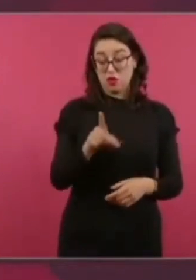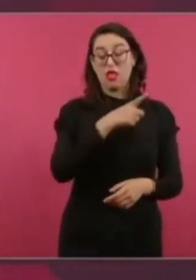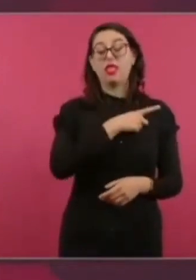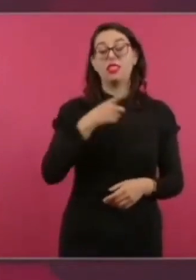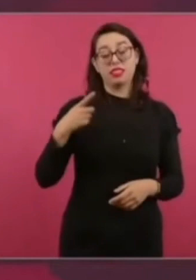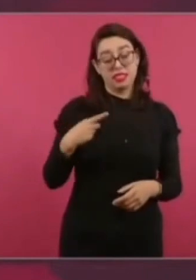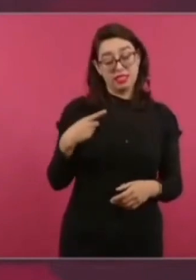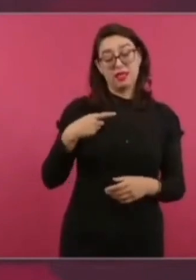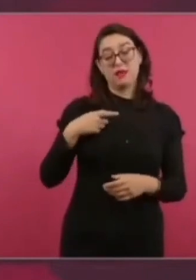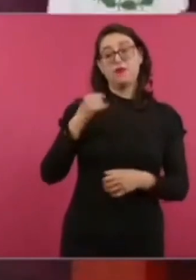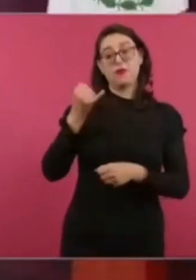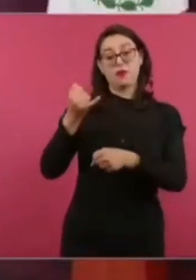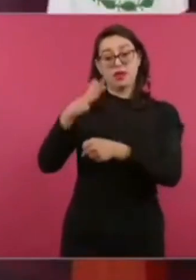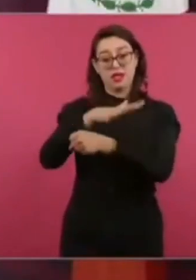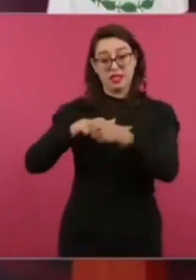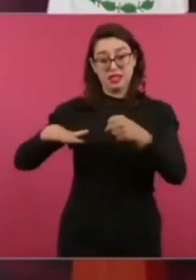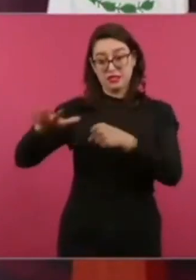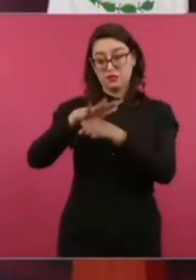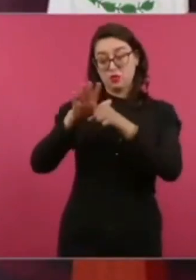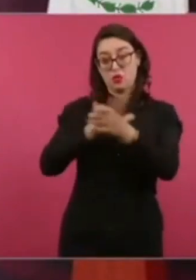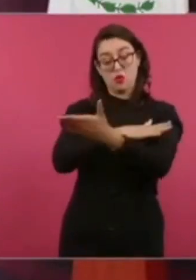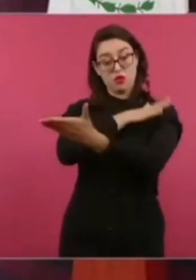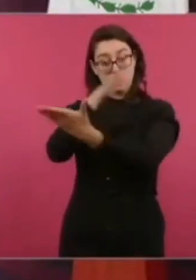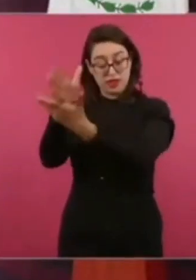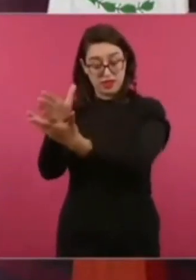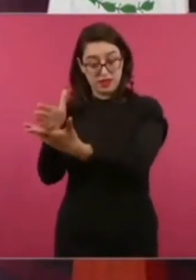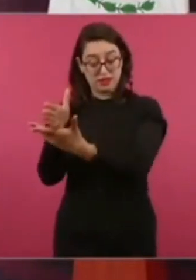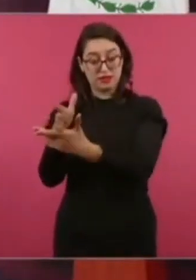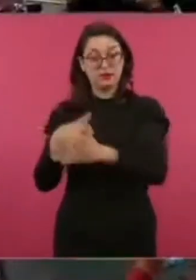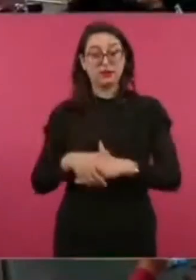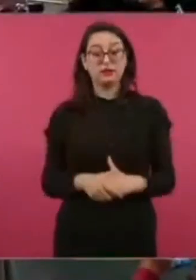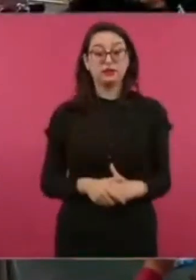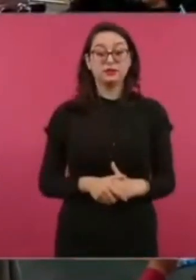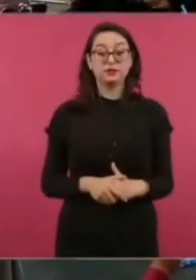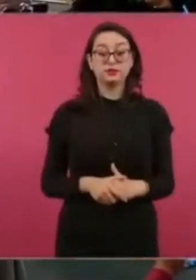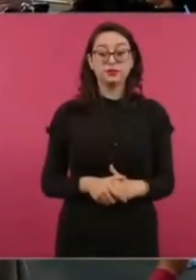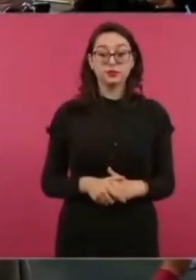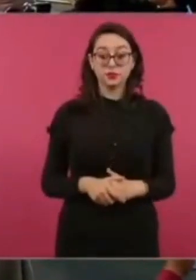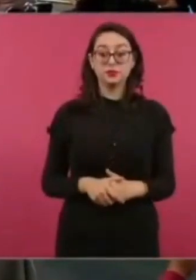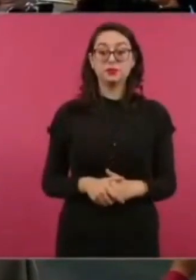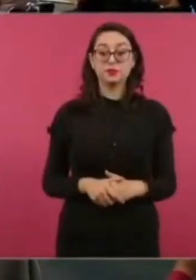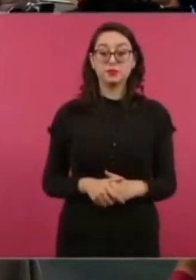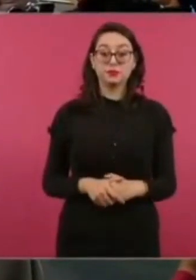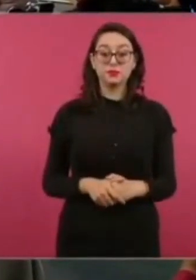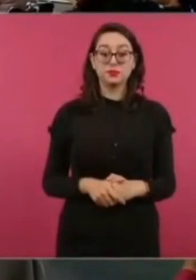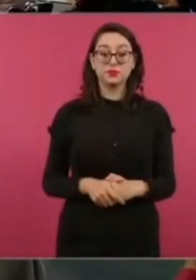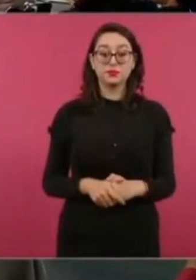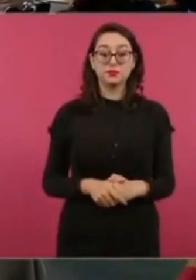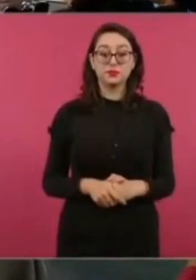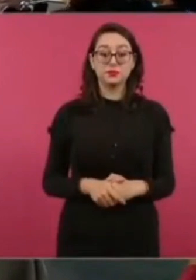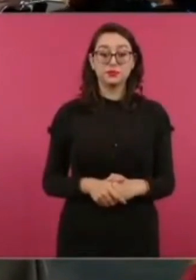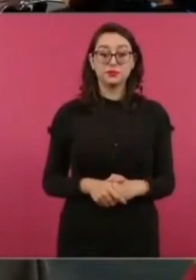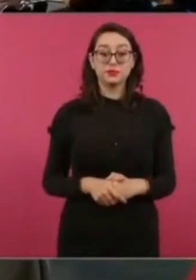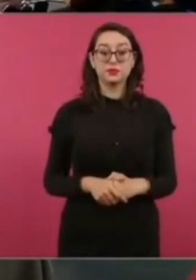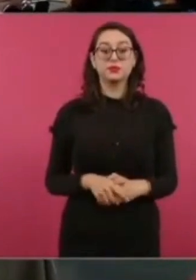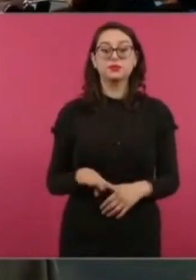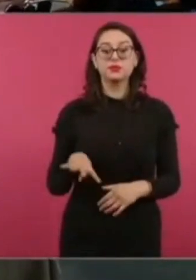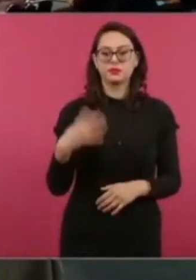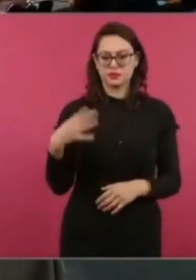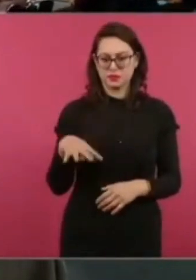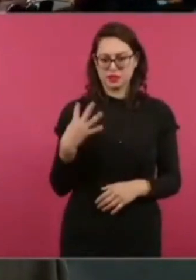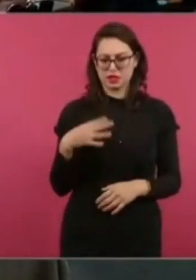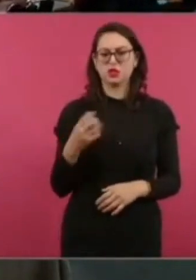desde Guantepec. ¿Estás con la maestra Delfina? Sí, sí voy a estar. El 14,